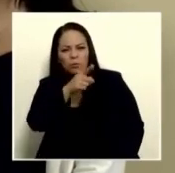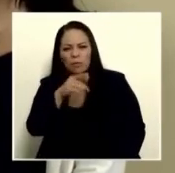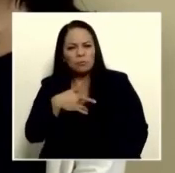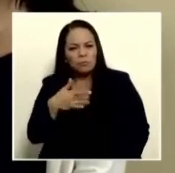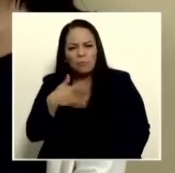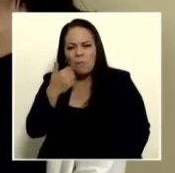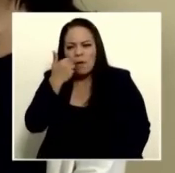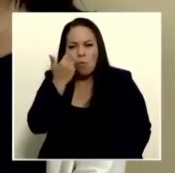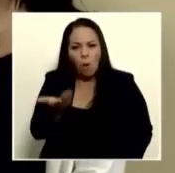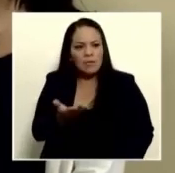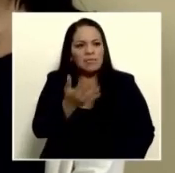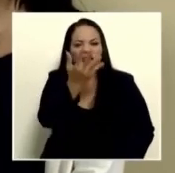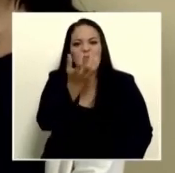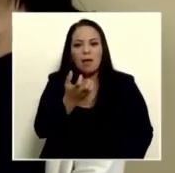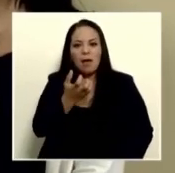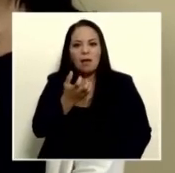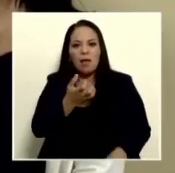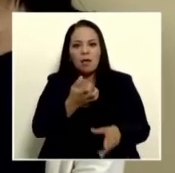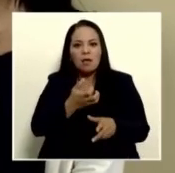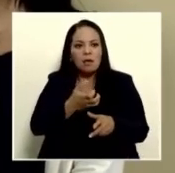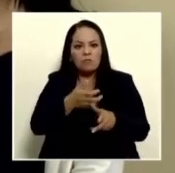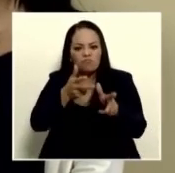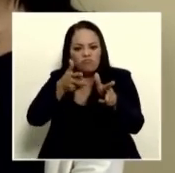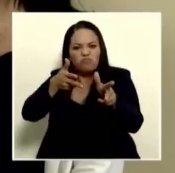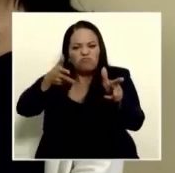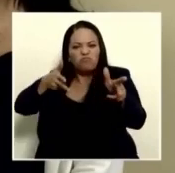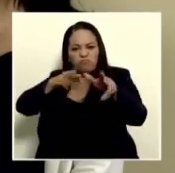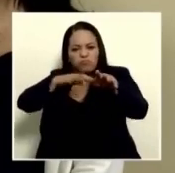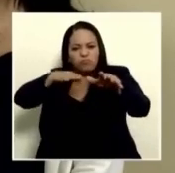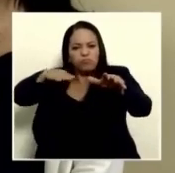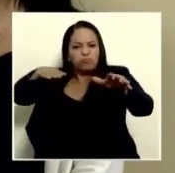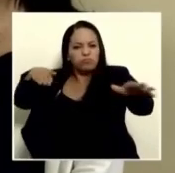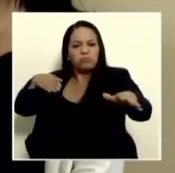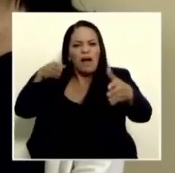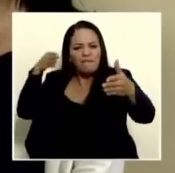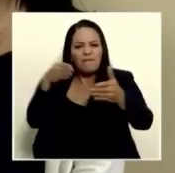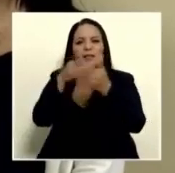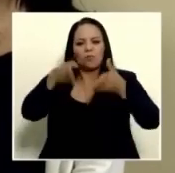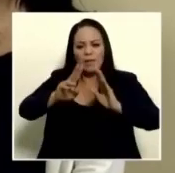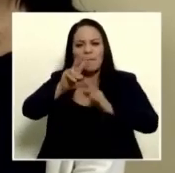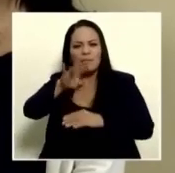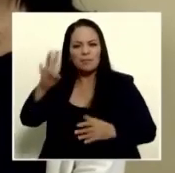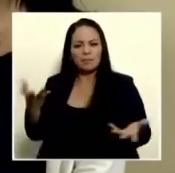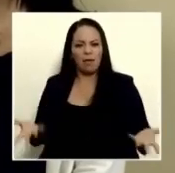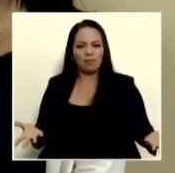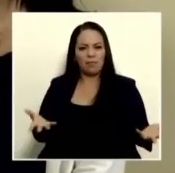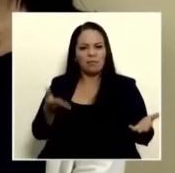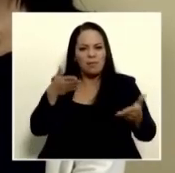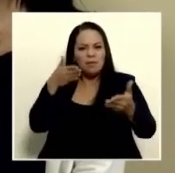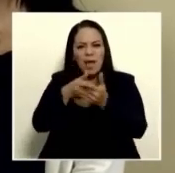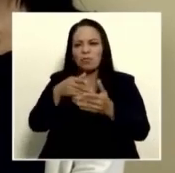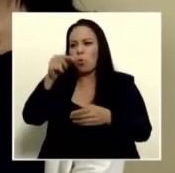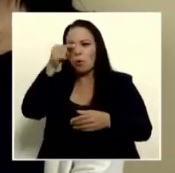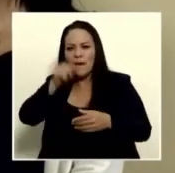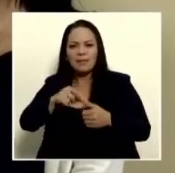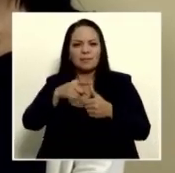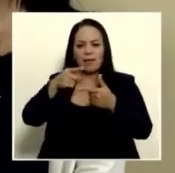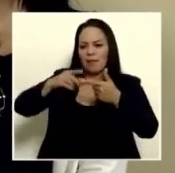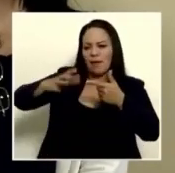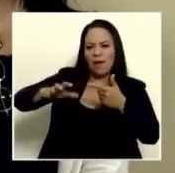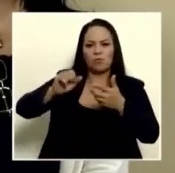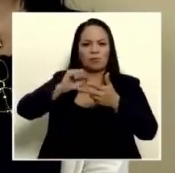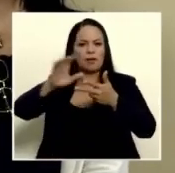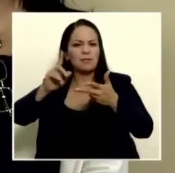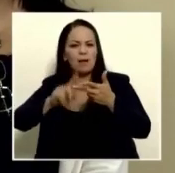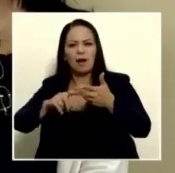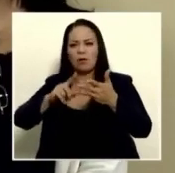arreglando todo el occidente Grecia Naranjo Atenas San Carlos todo